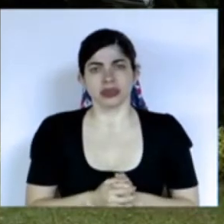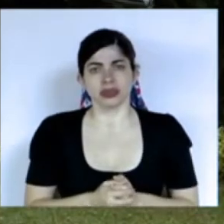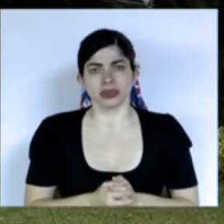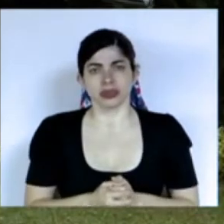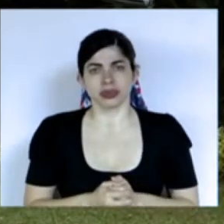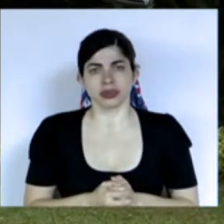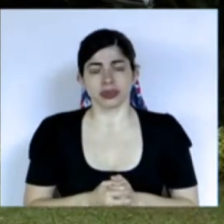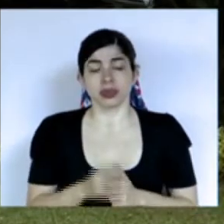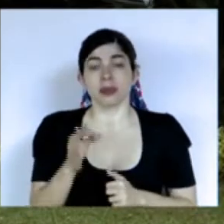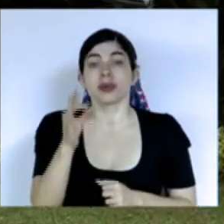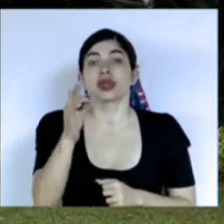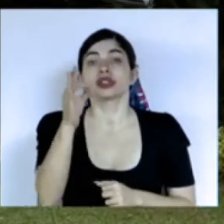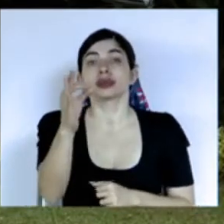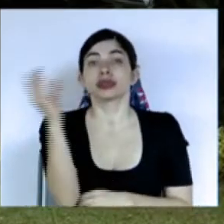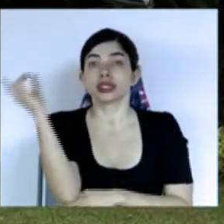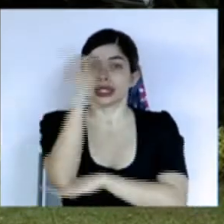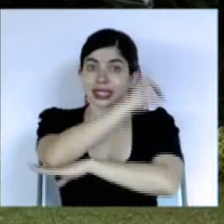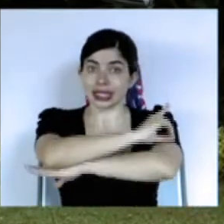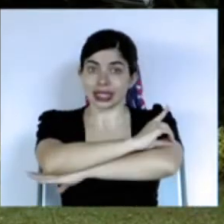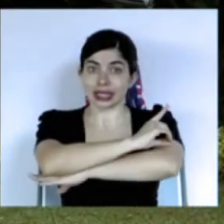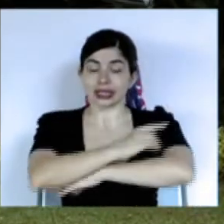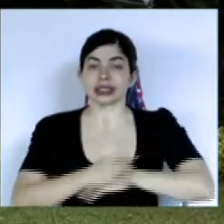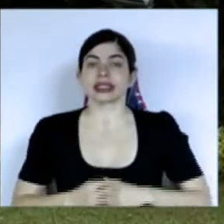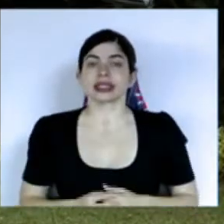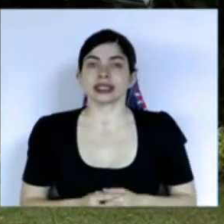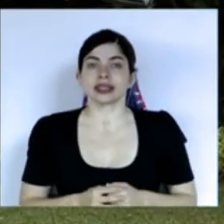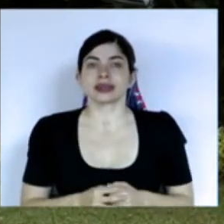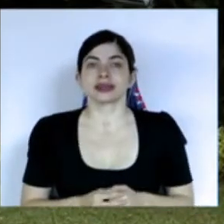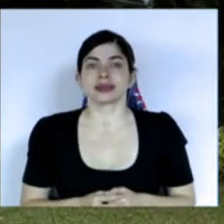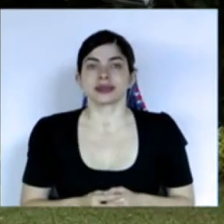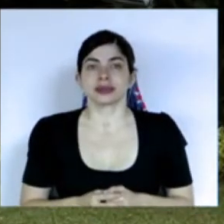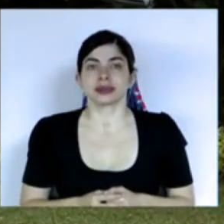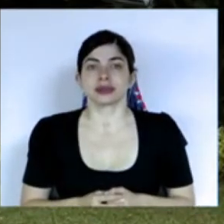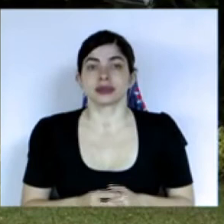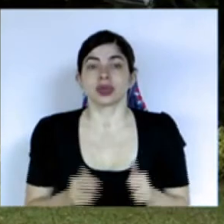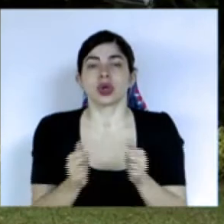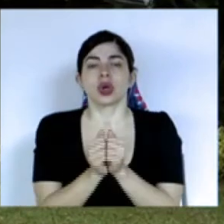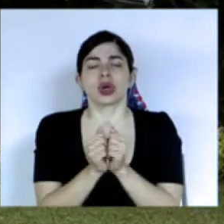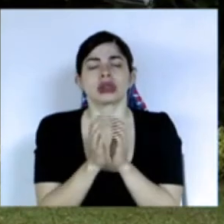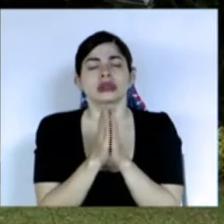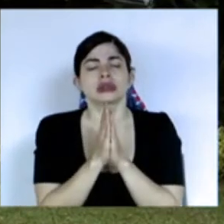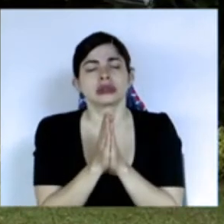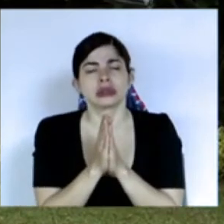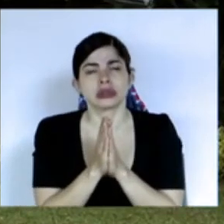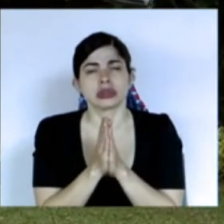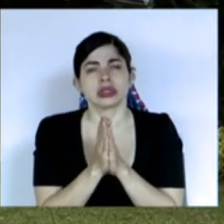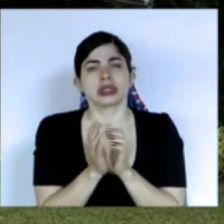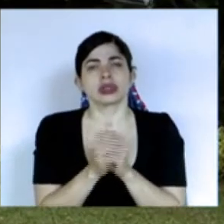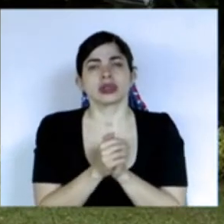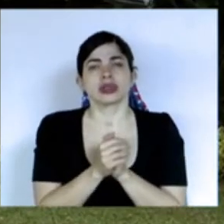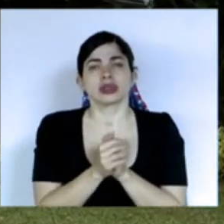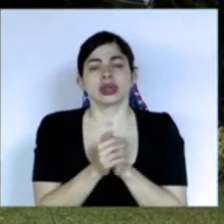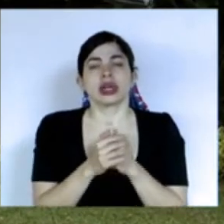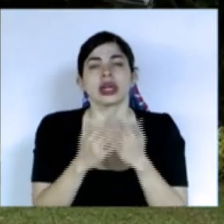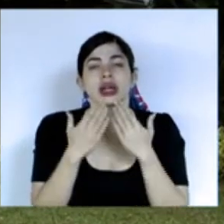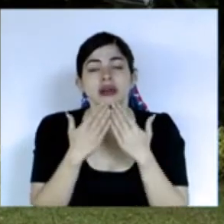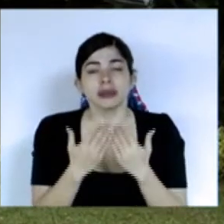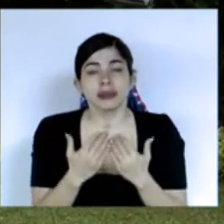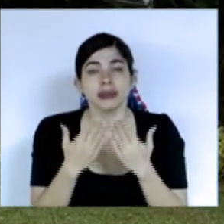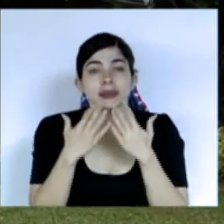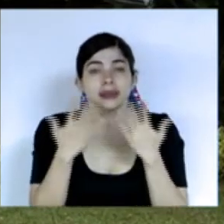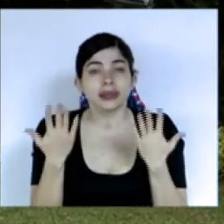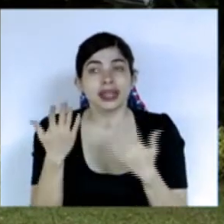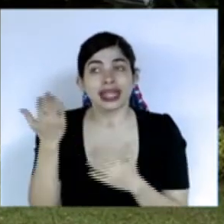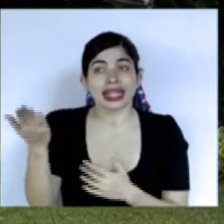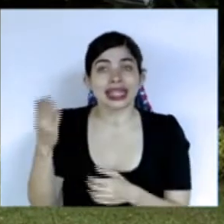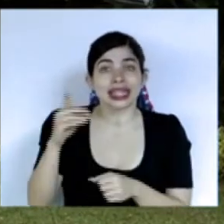en los próximos días y con el ruego y la venia de las señoras y señores